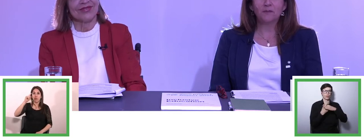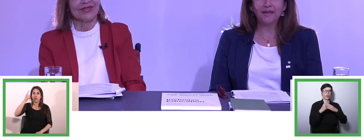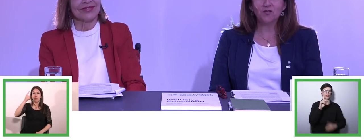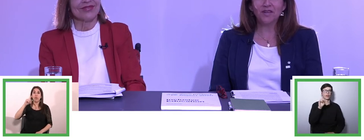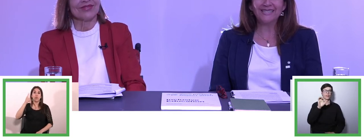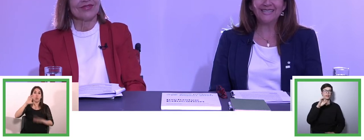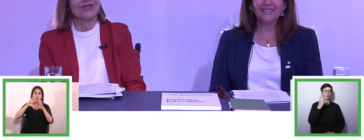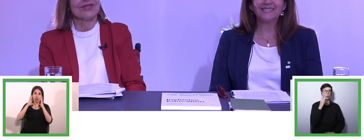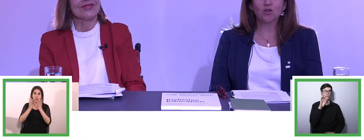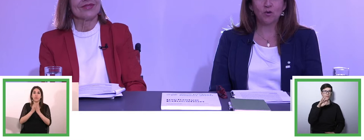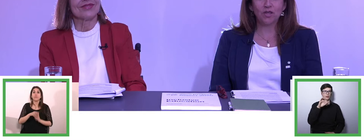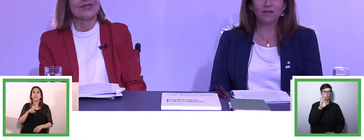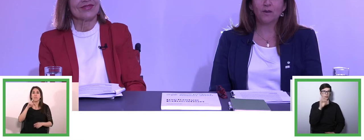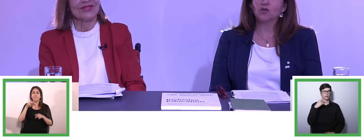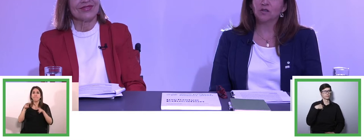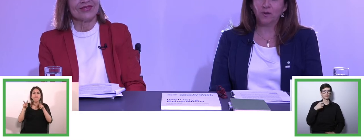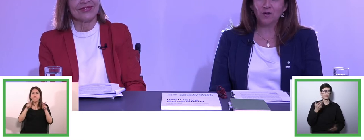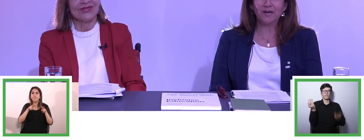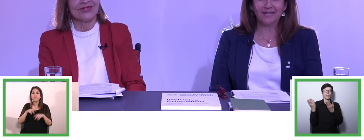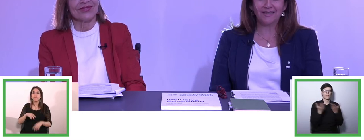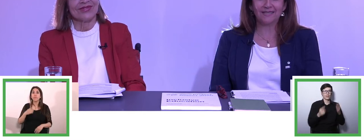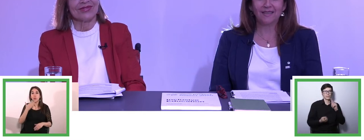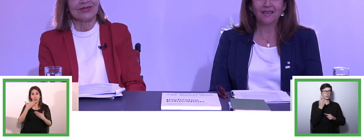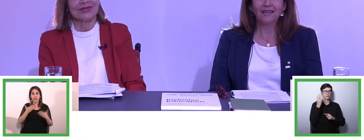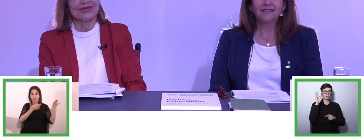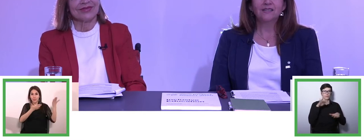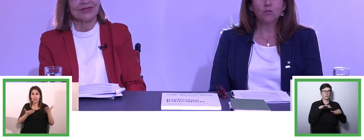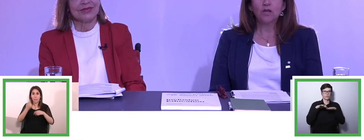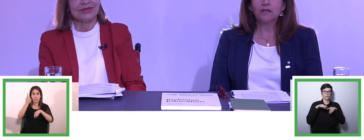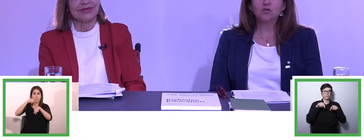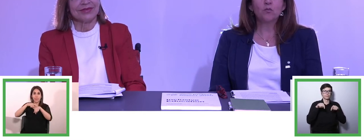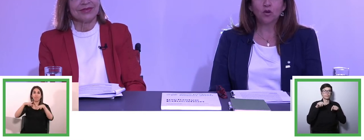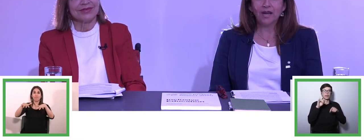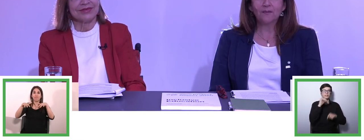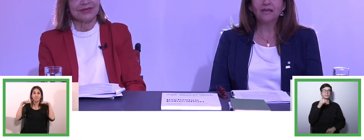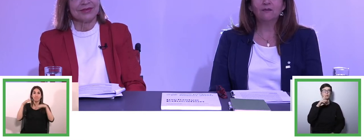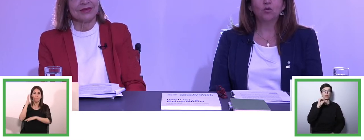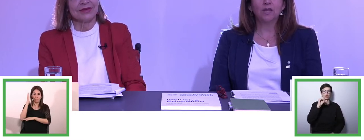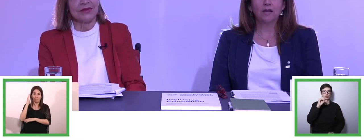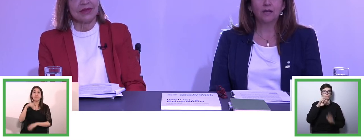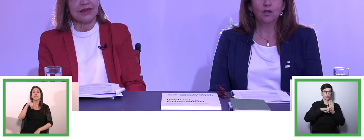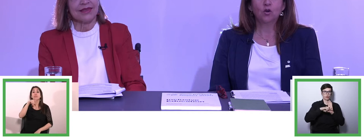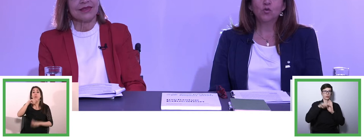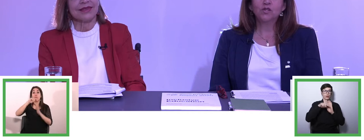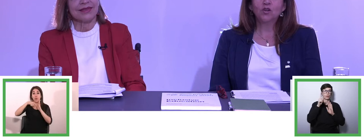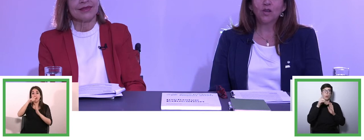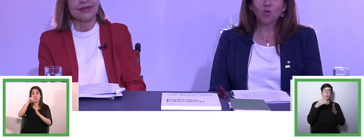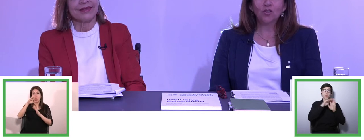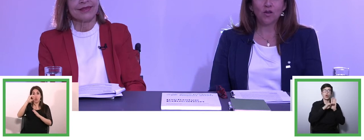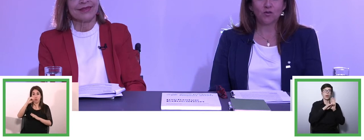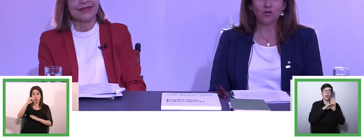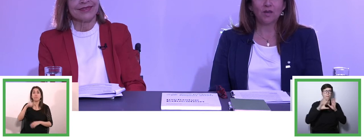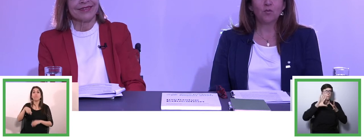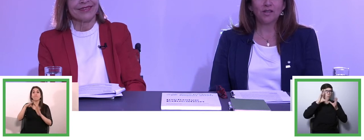a la primera conferencia de Ciro Project para los hispanoparlantes. Ciro Project es un programa a nivel mundial con un ciclo